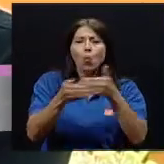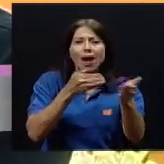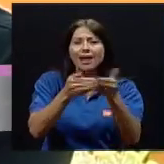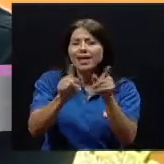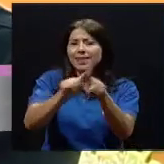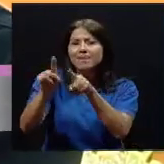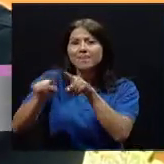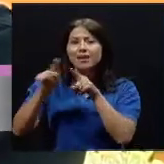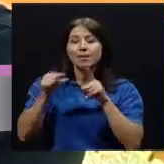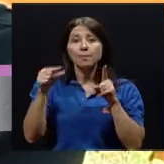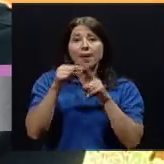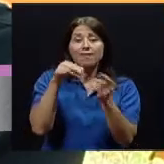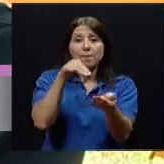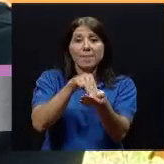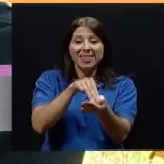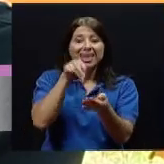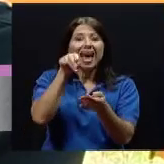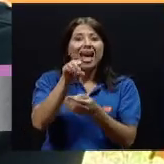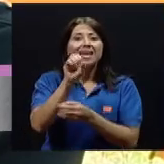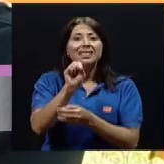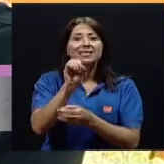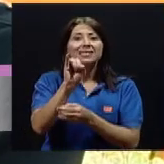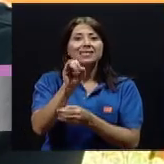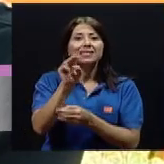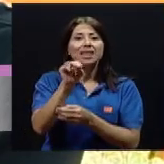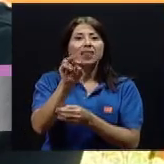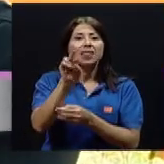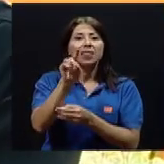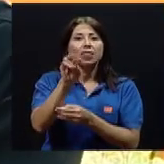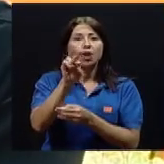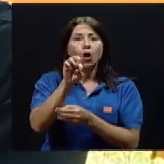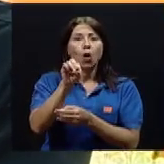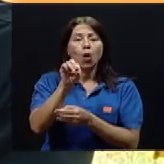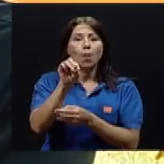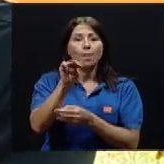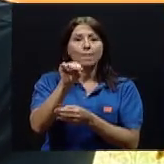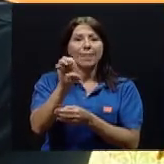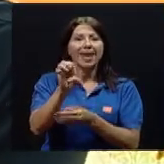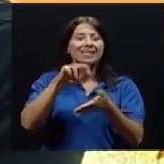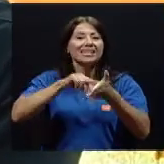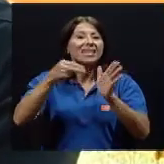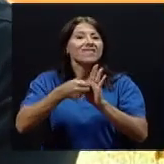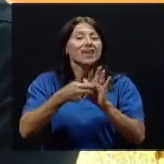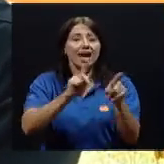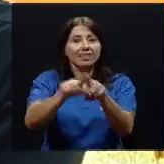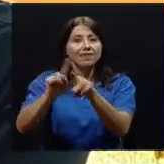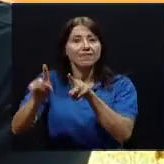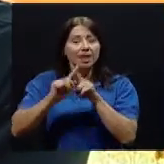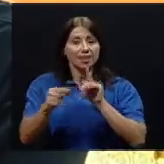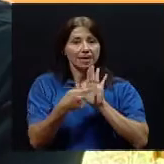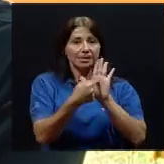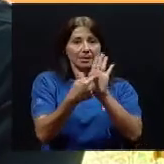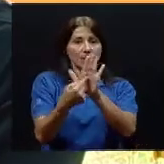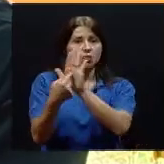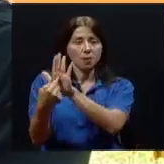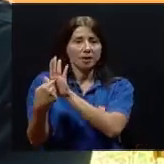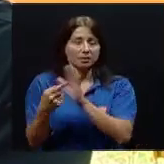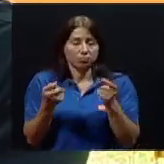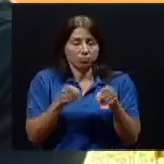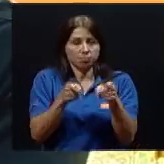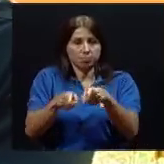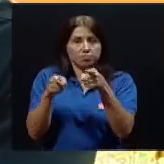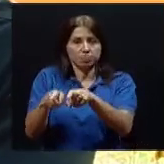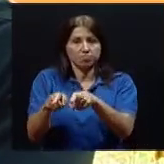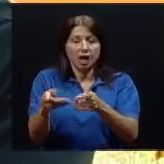médico, es un conjunto de manifestaciones realmente, la mayoría de ellas pueden ser clínicas, algunas tal vez pueden ser hallazgos de laboratorio, pero es